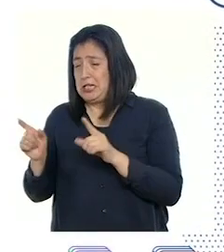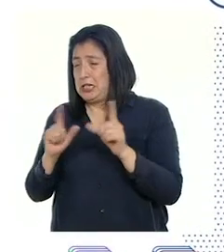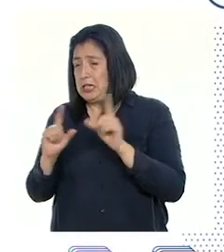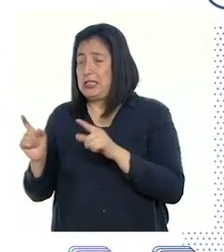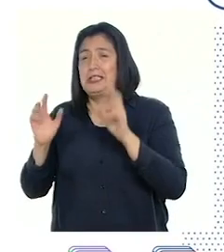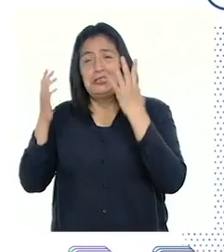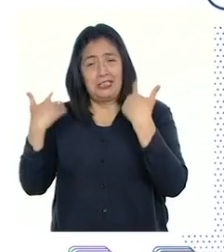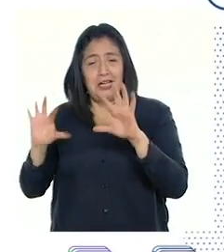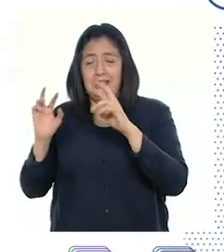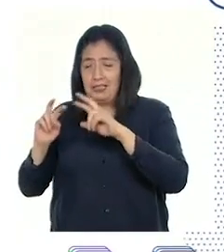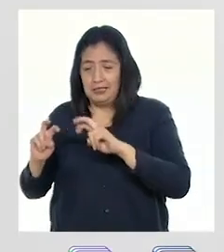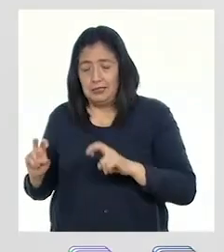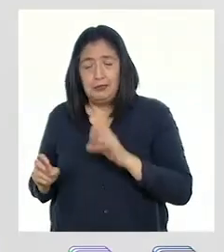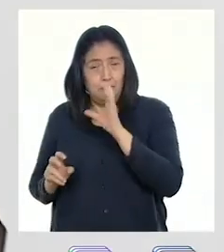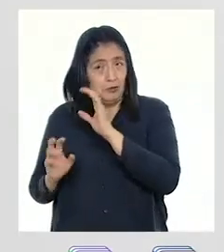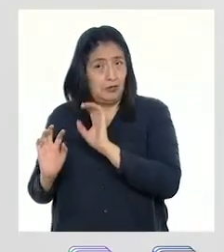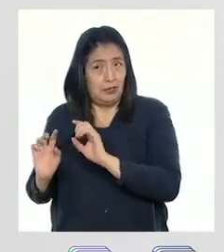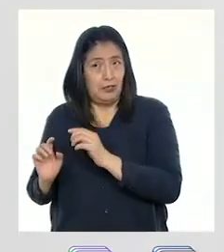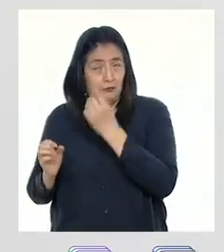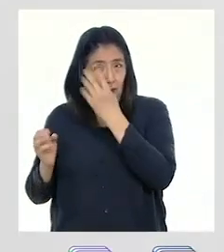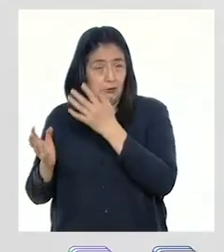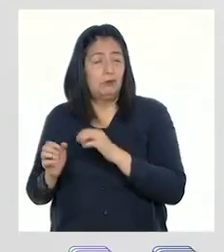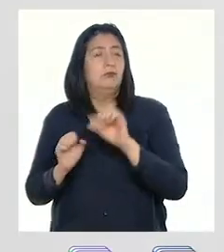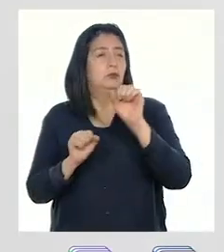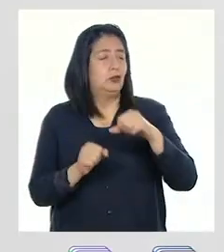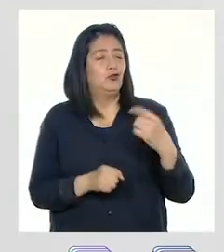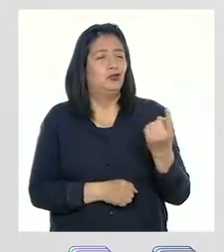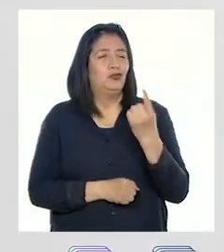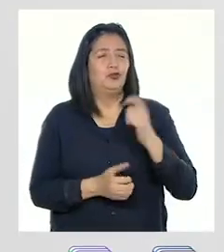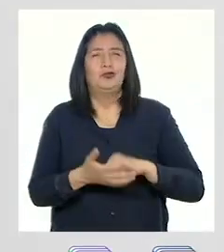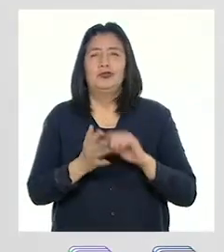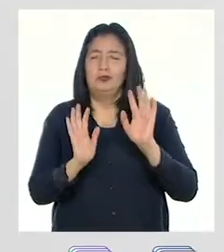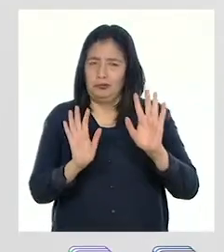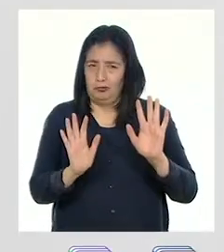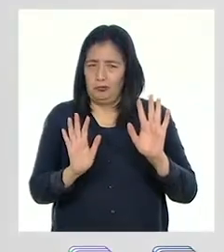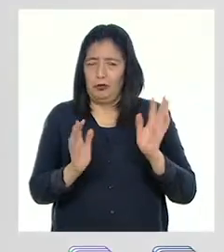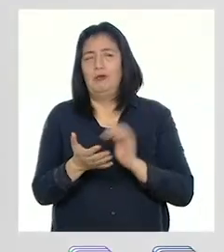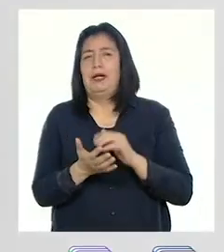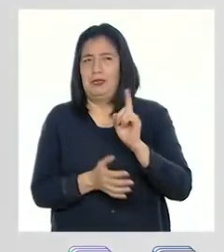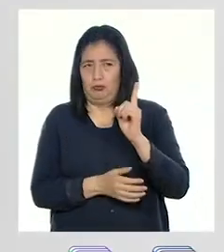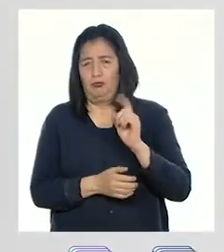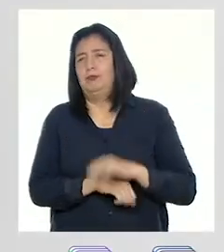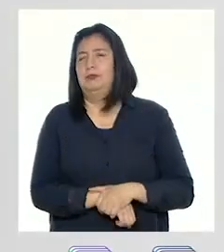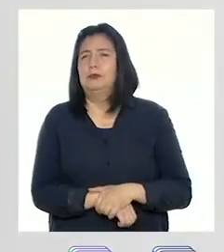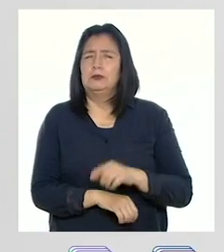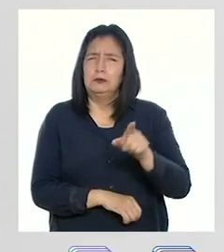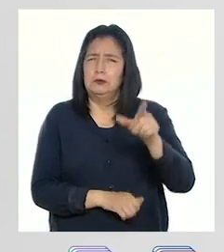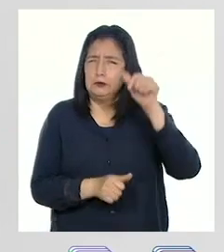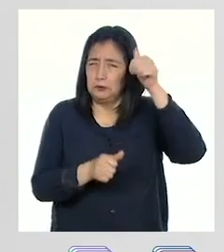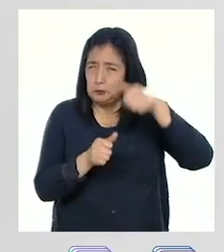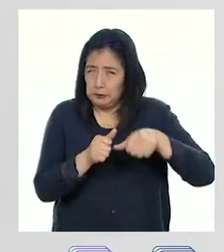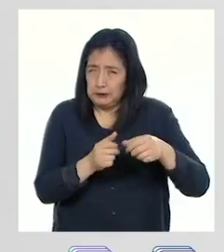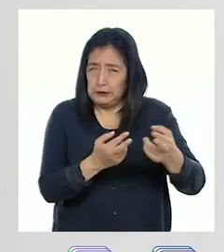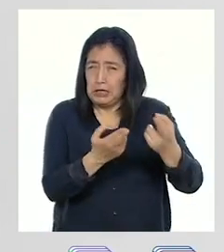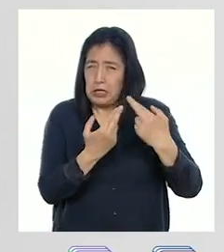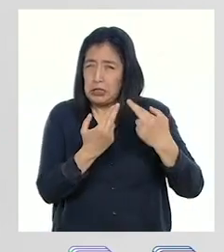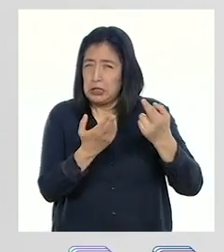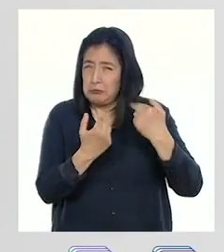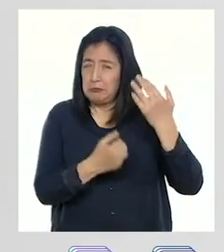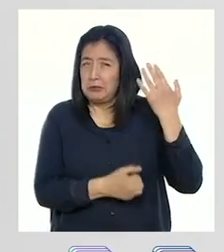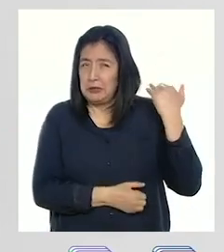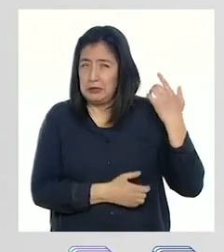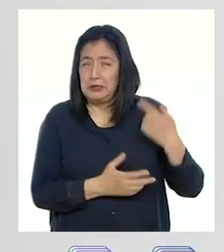nuestra investigación. Solo nos queda hacer una cosa más. ¿Se acuerdan de las respuestas